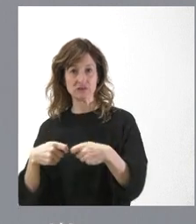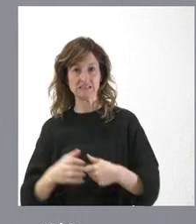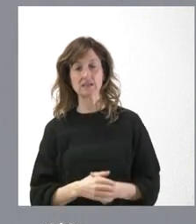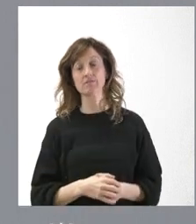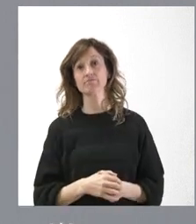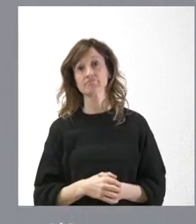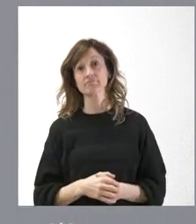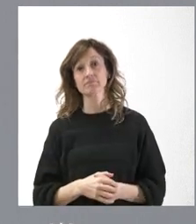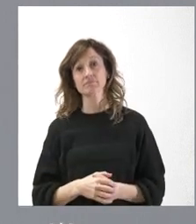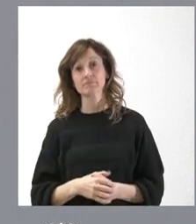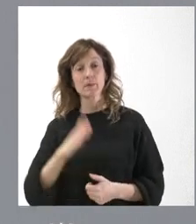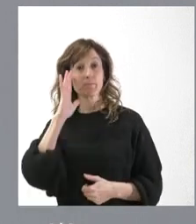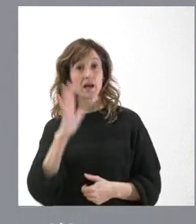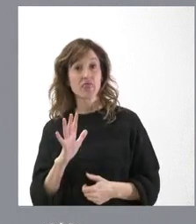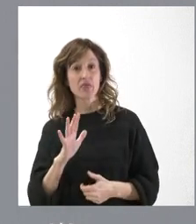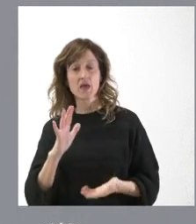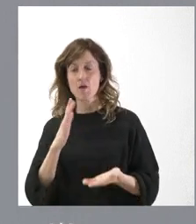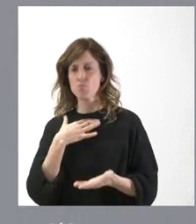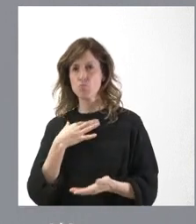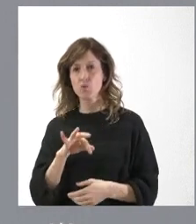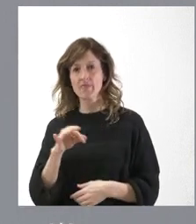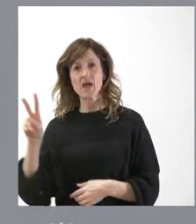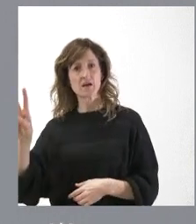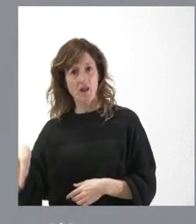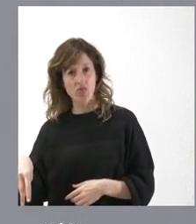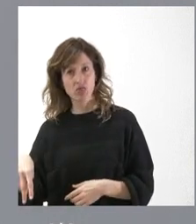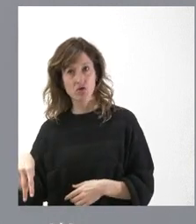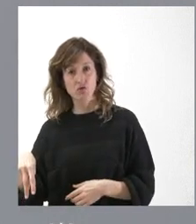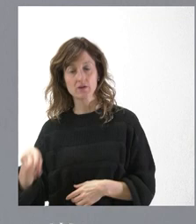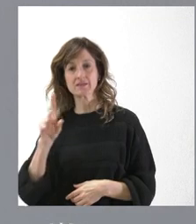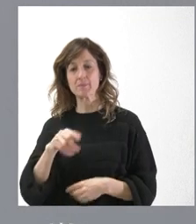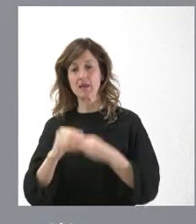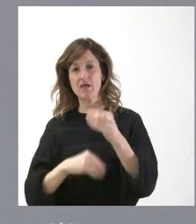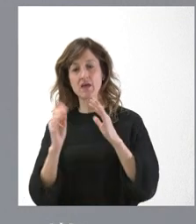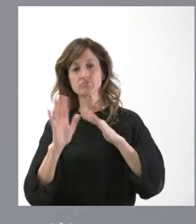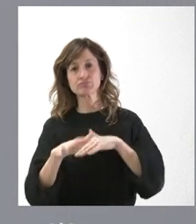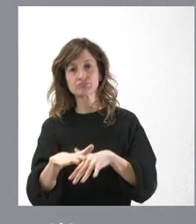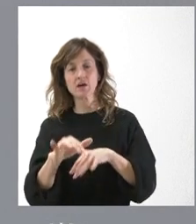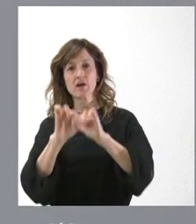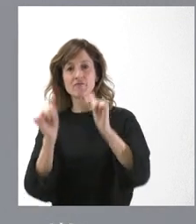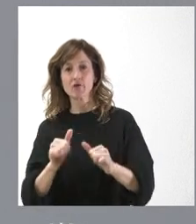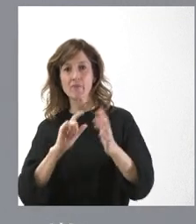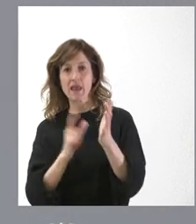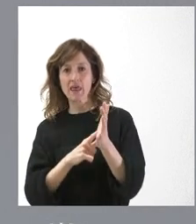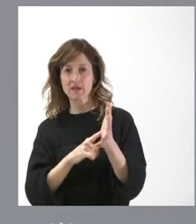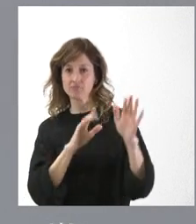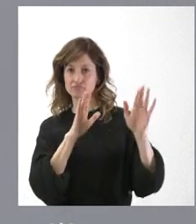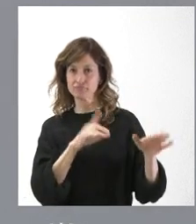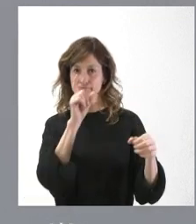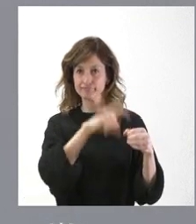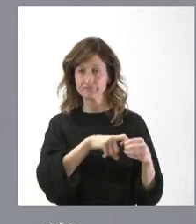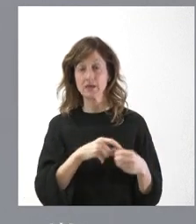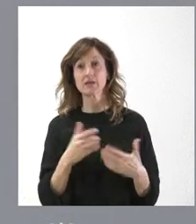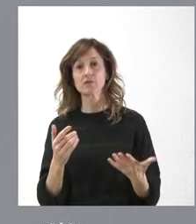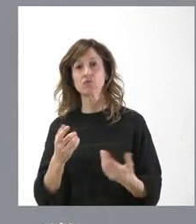que es plenamente compatible tener la razón con realizar las movilizaciones conforme a la ley. Y, por tanto, desde